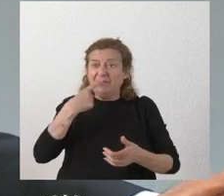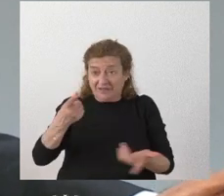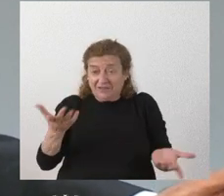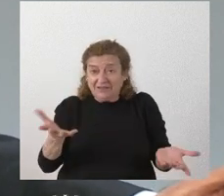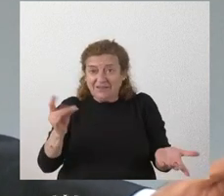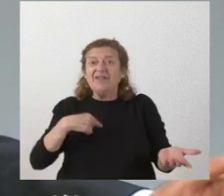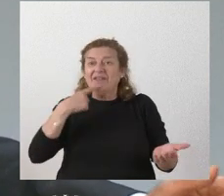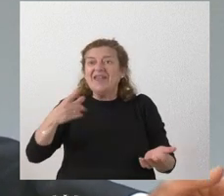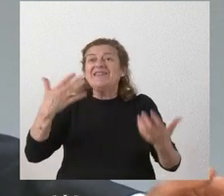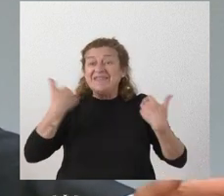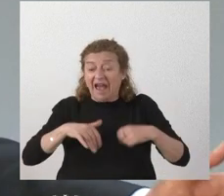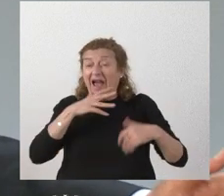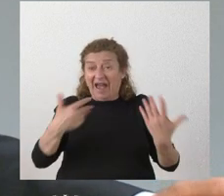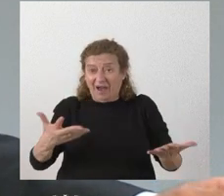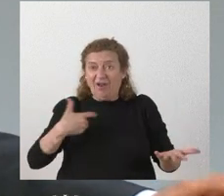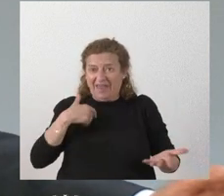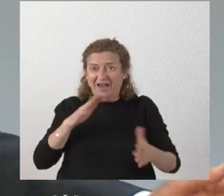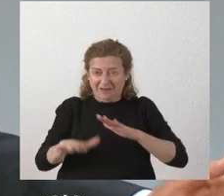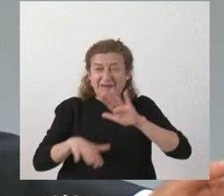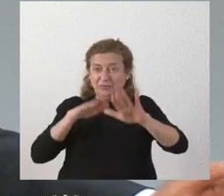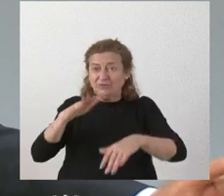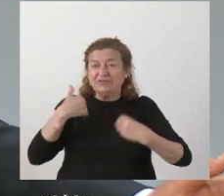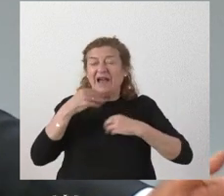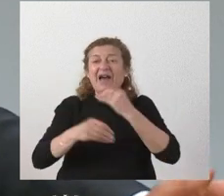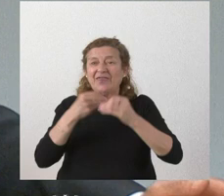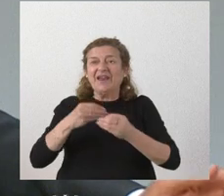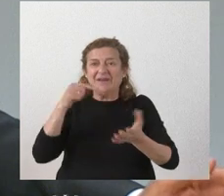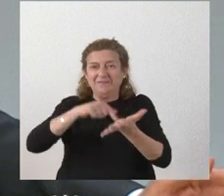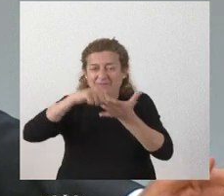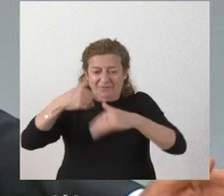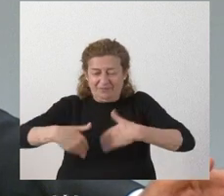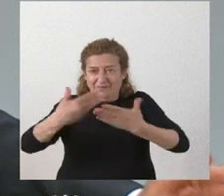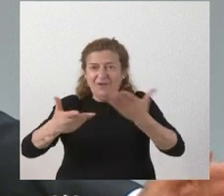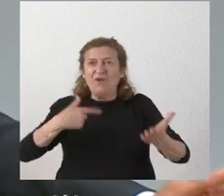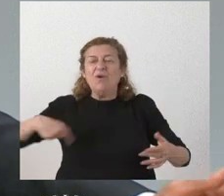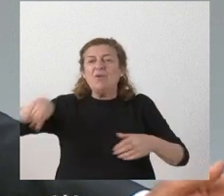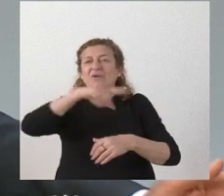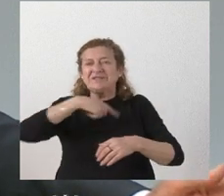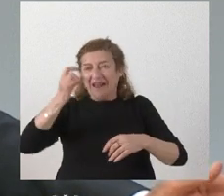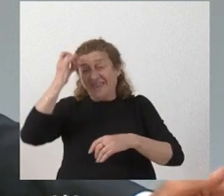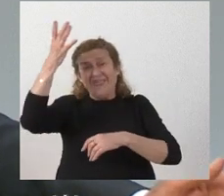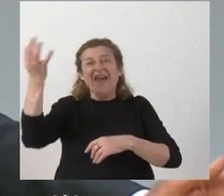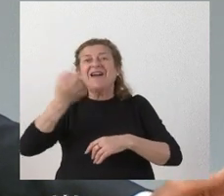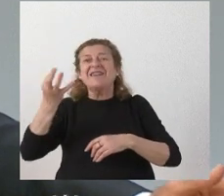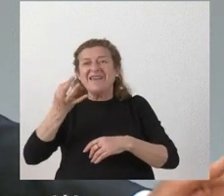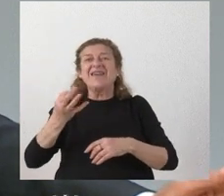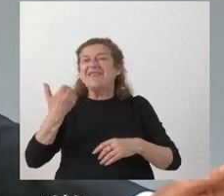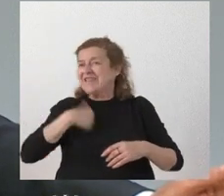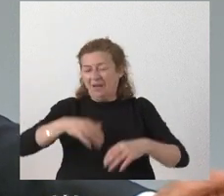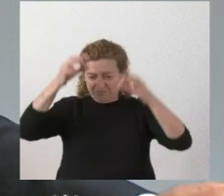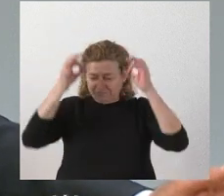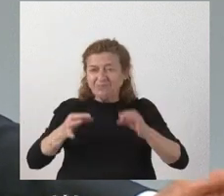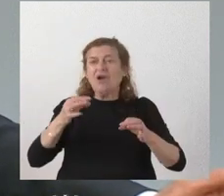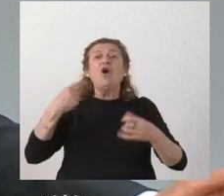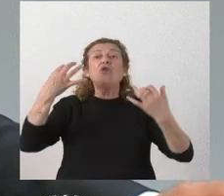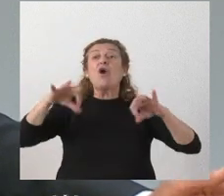significarle que estamos procediendo a la correspondiente implantación nuestra intención es que quede establecida como regla